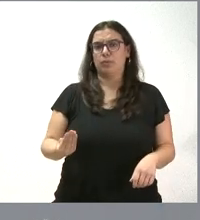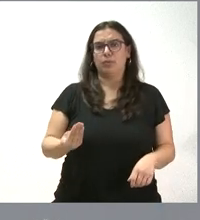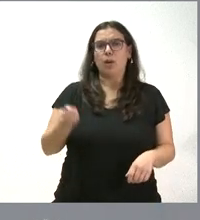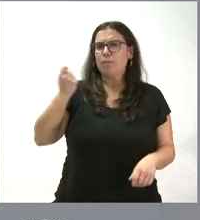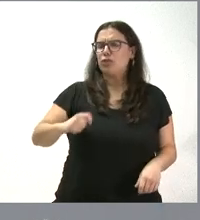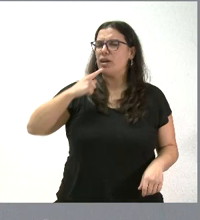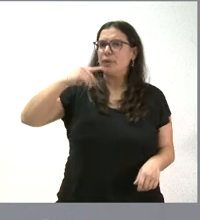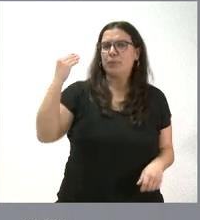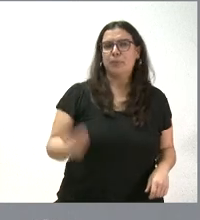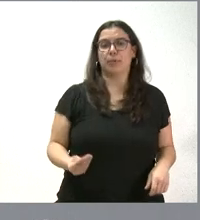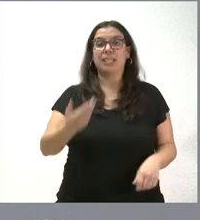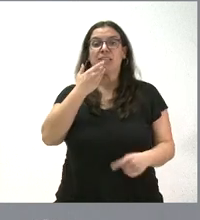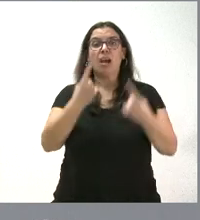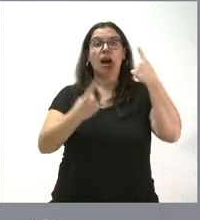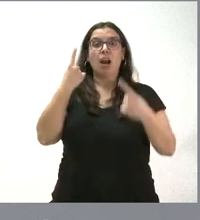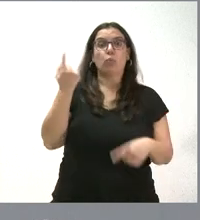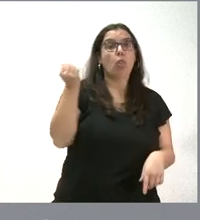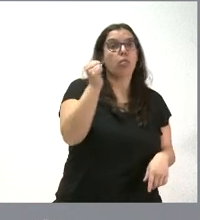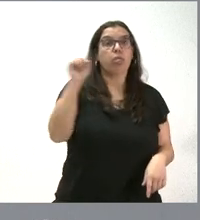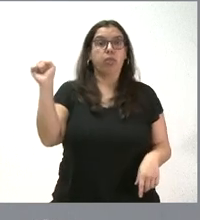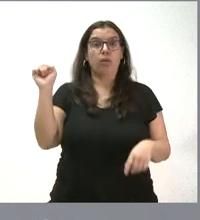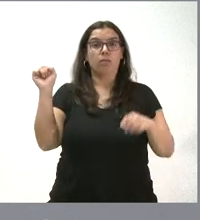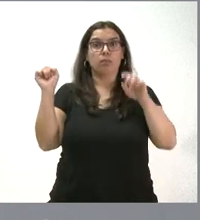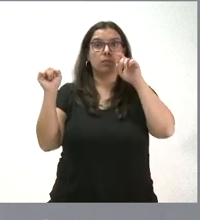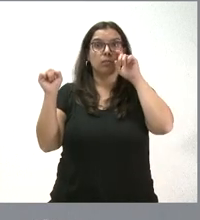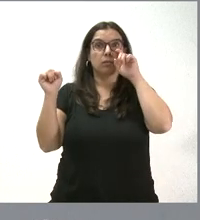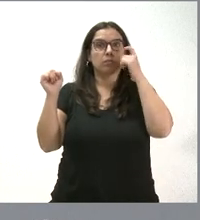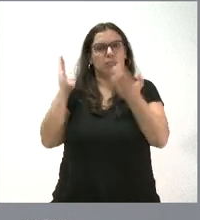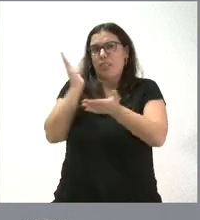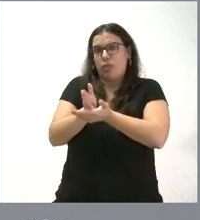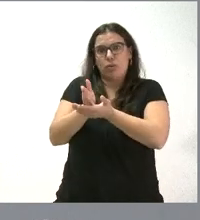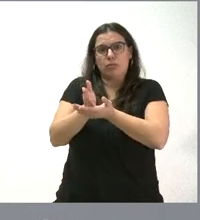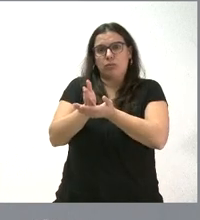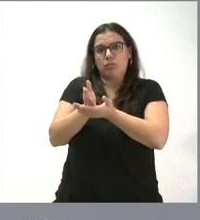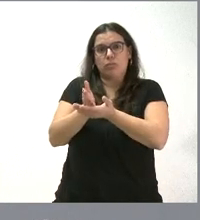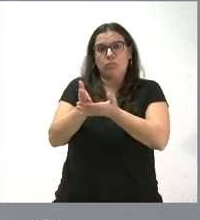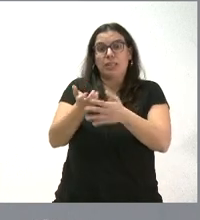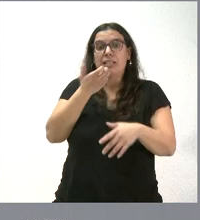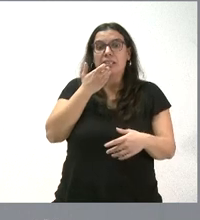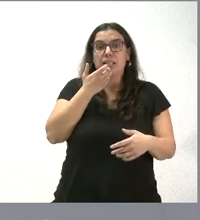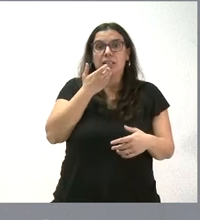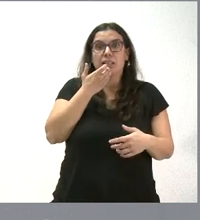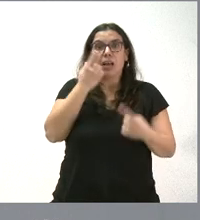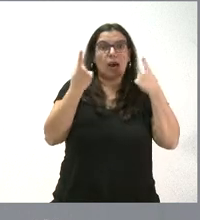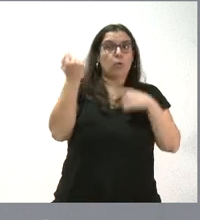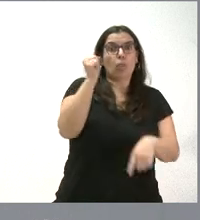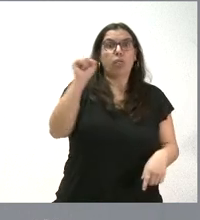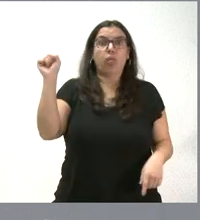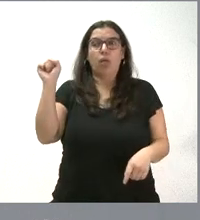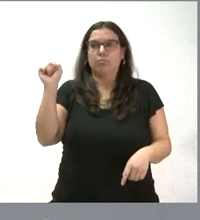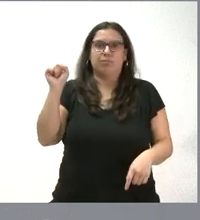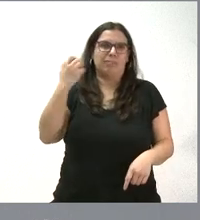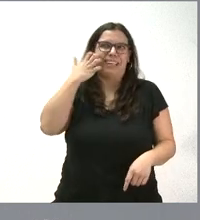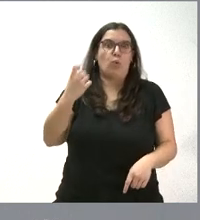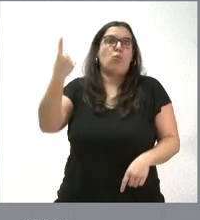profesionales y, si alguien no lo incumple, pues será objeto de sanción y, si alguien no lo incumple, será una excepción. Y, pues, ya lleva